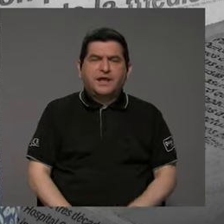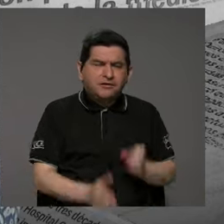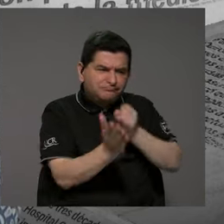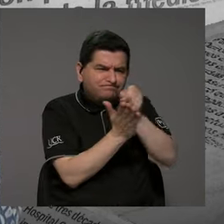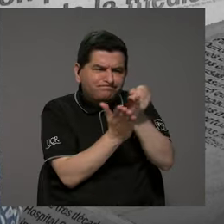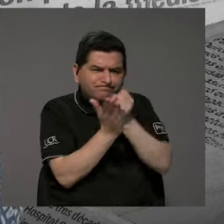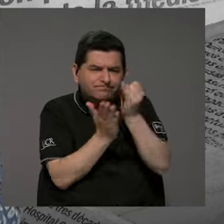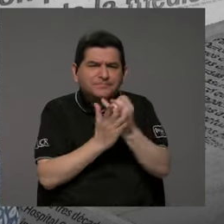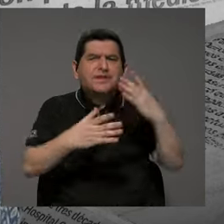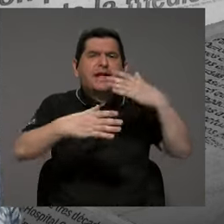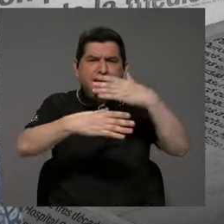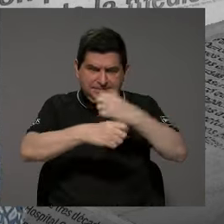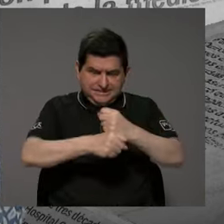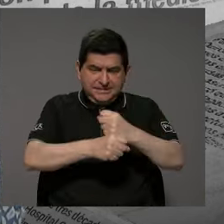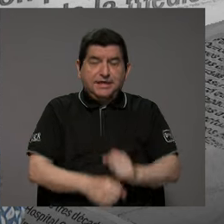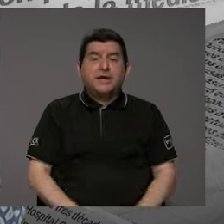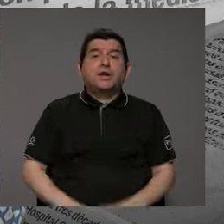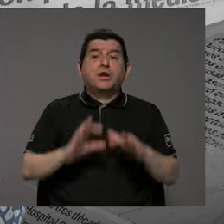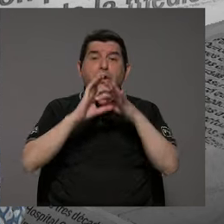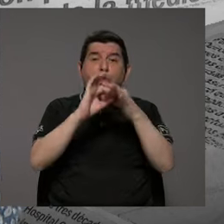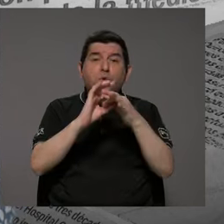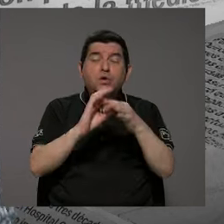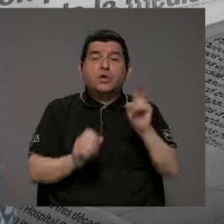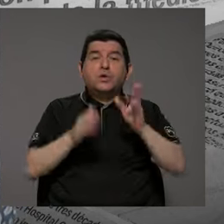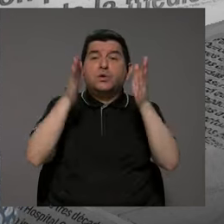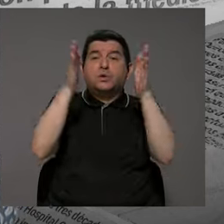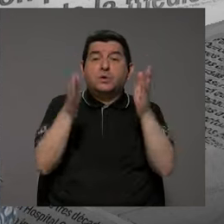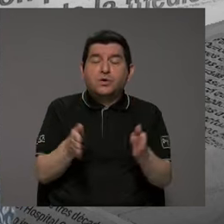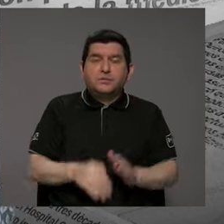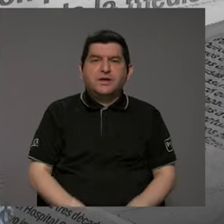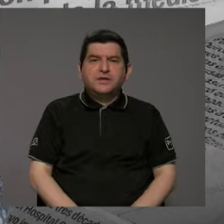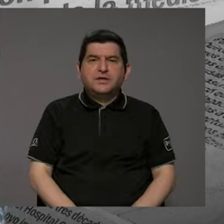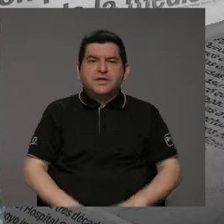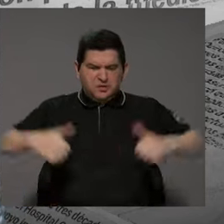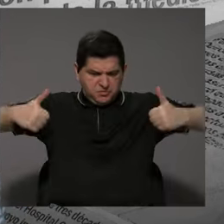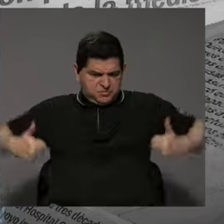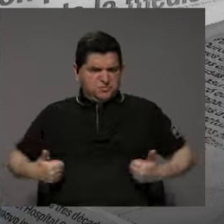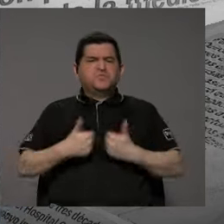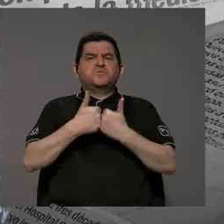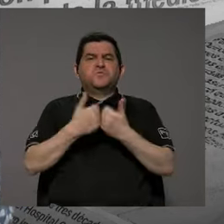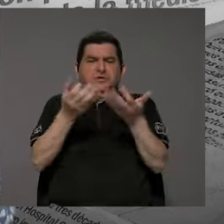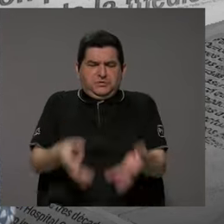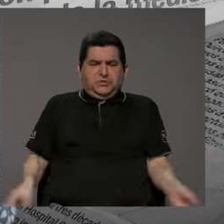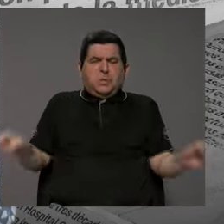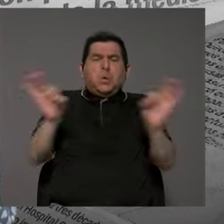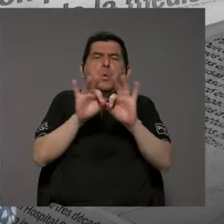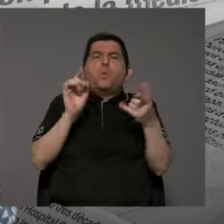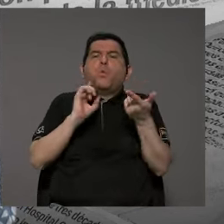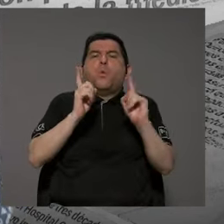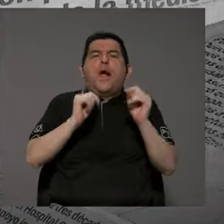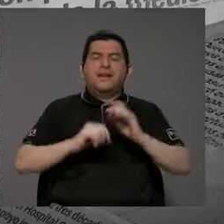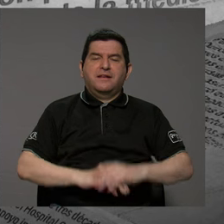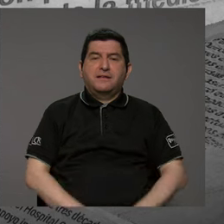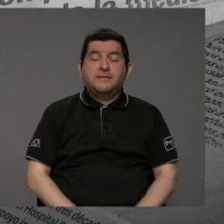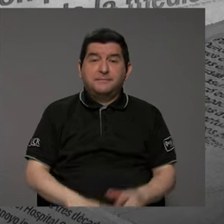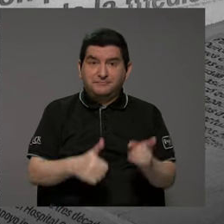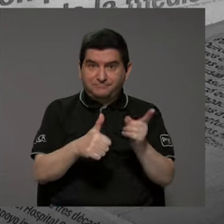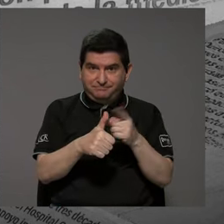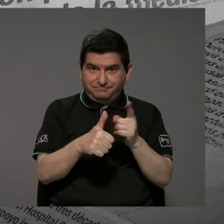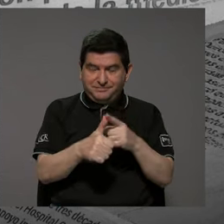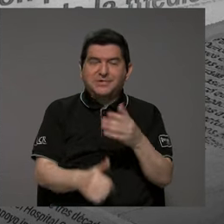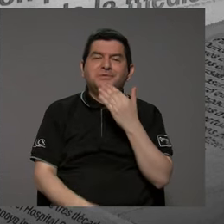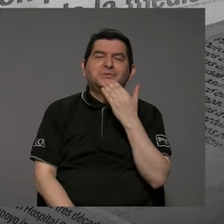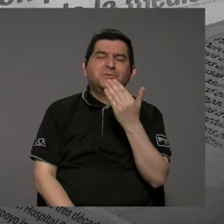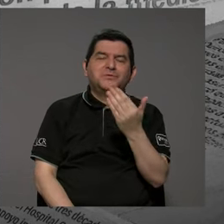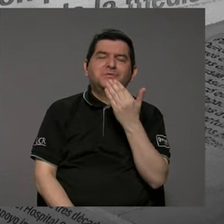investigaciones que ustedes realizaron y en conjunto con sus compañeros, ¿cuál es ese reto que es más importante? Bueno, primero que todo